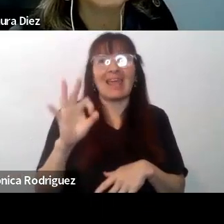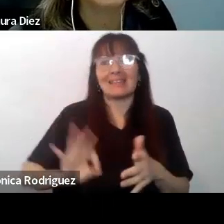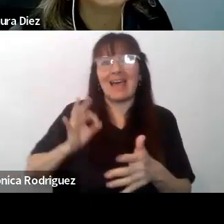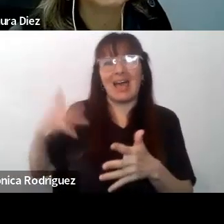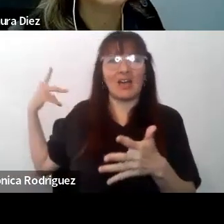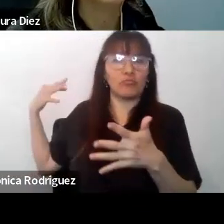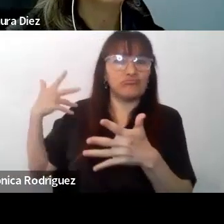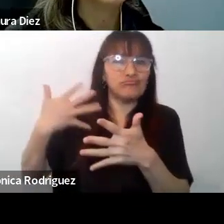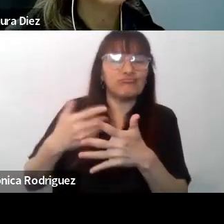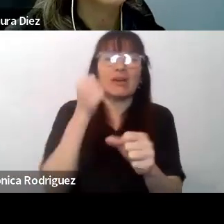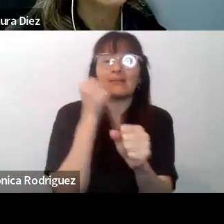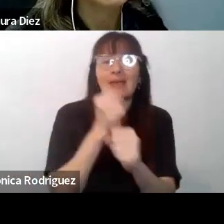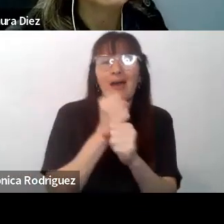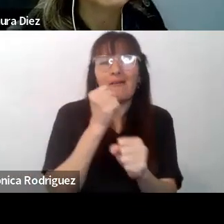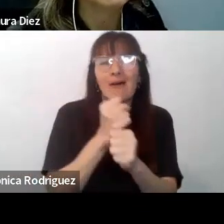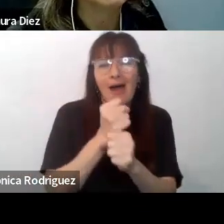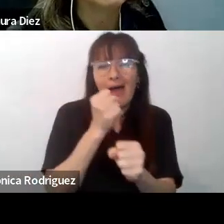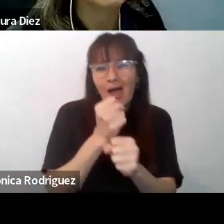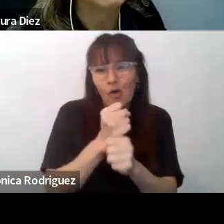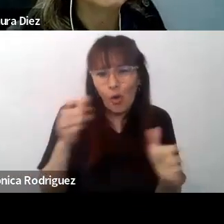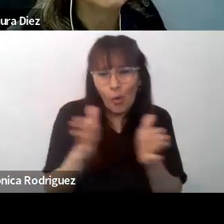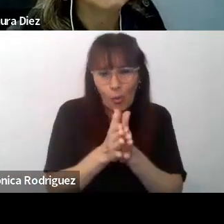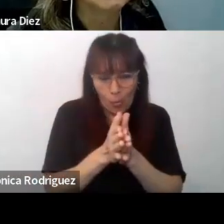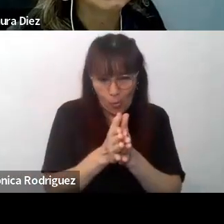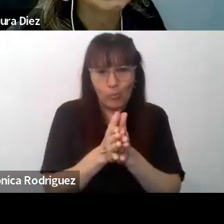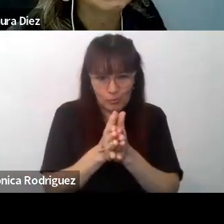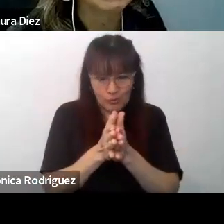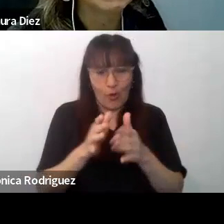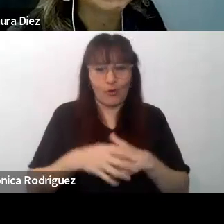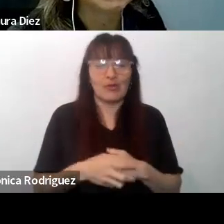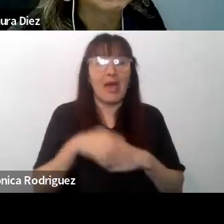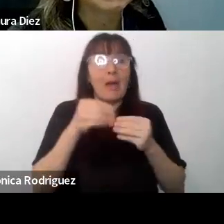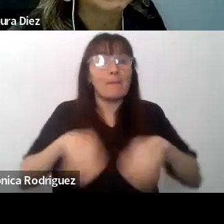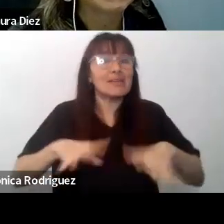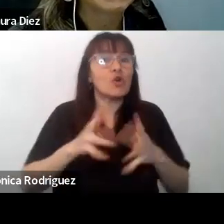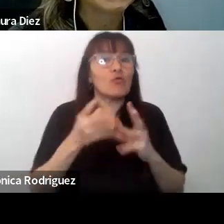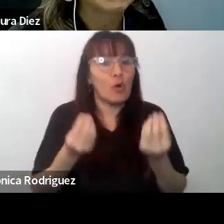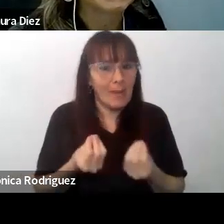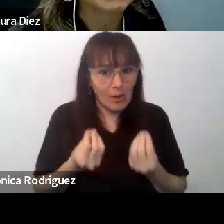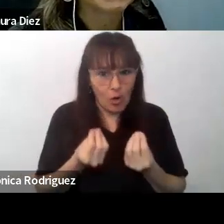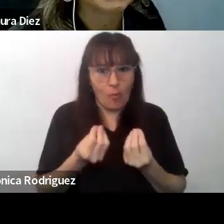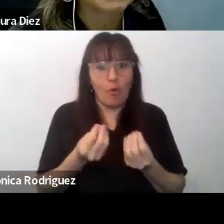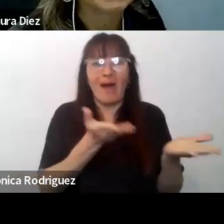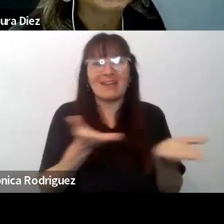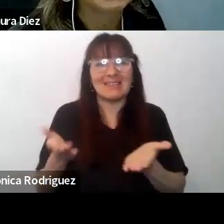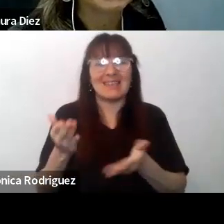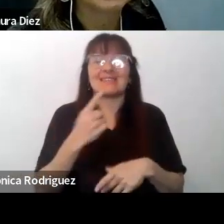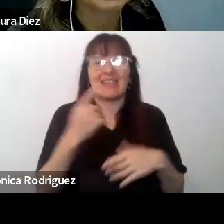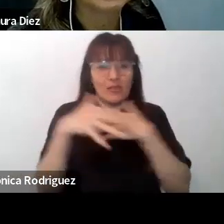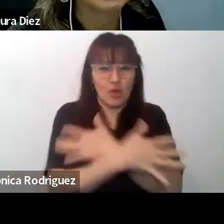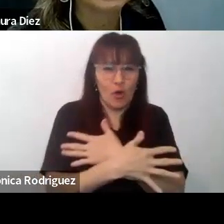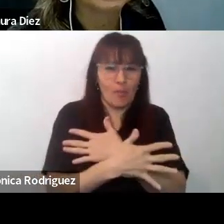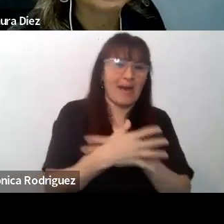de trabajo conjunto, que inició con el programa de asistente de idiomas entre Argentina y Francia,